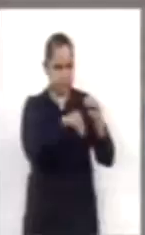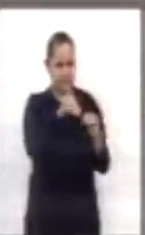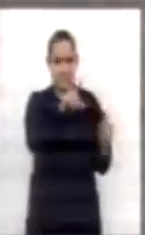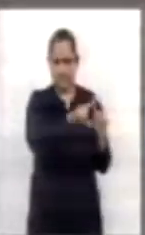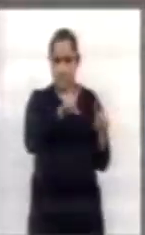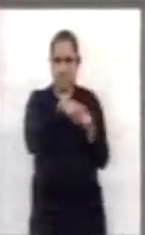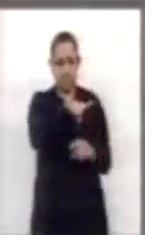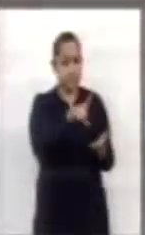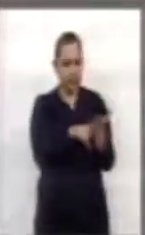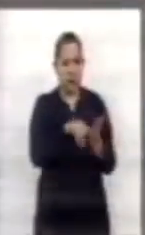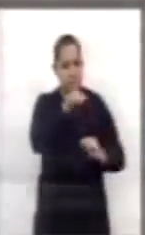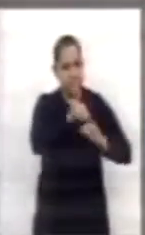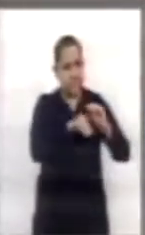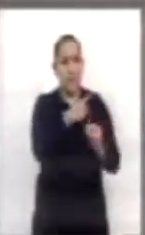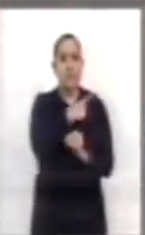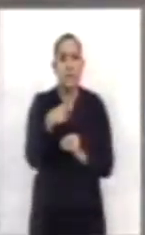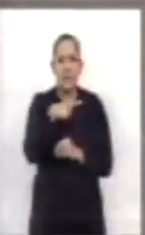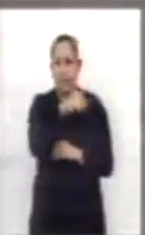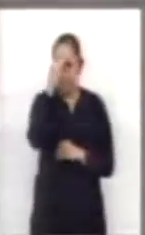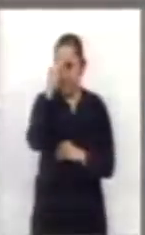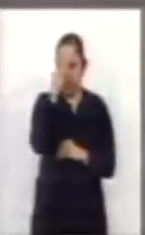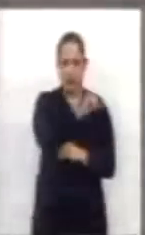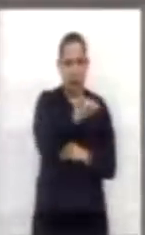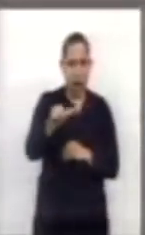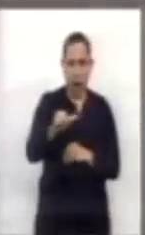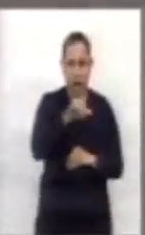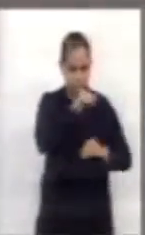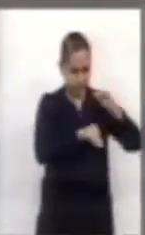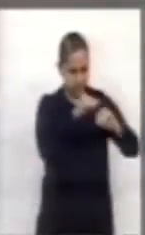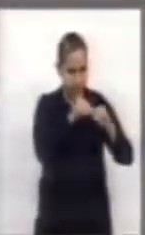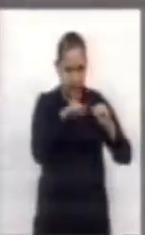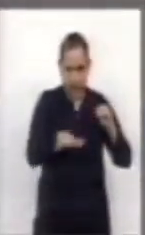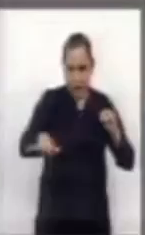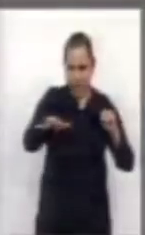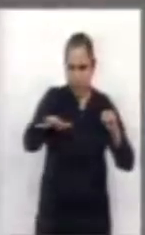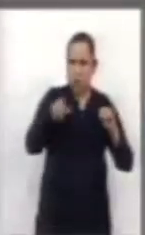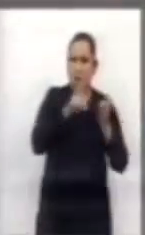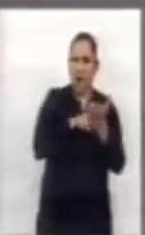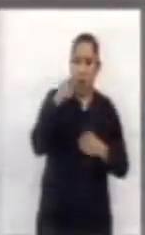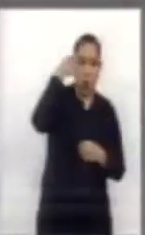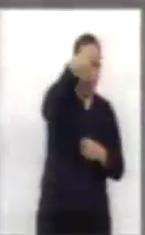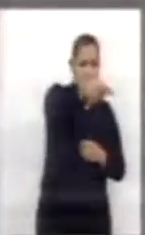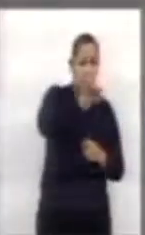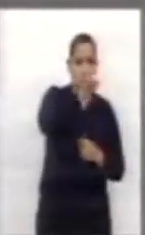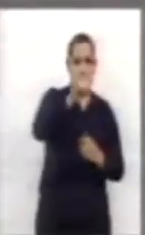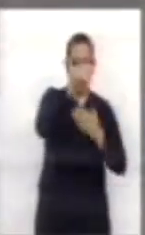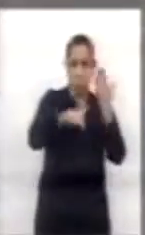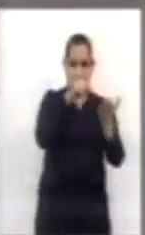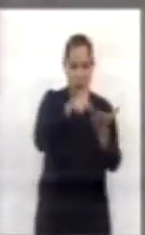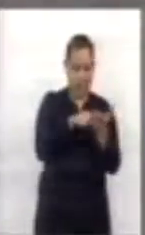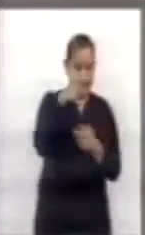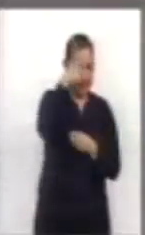diferentes regiones de nuestro país. Somos un país diverso que es